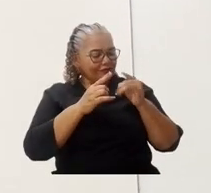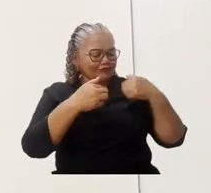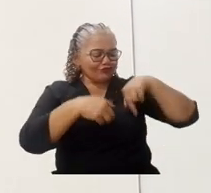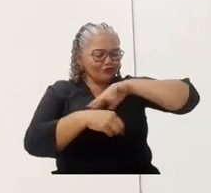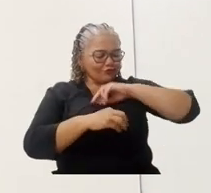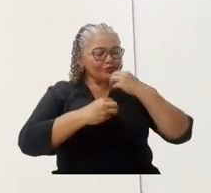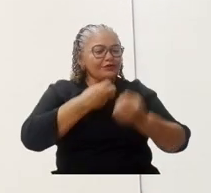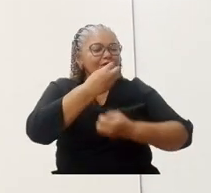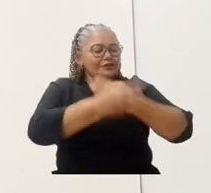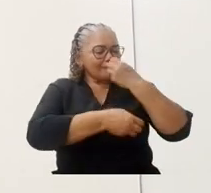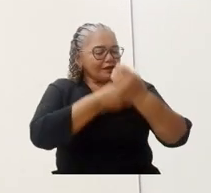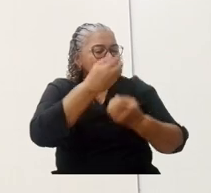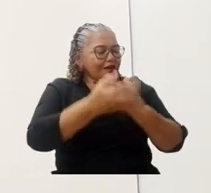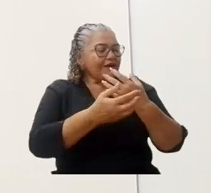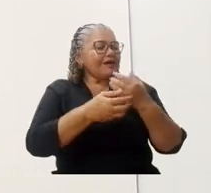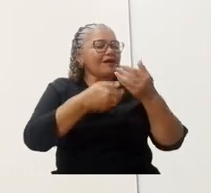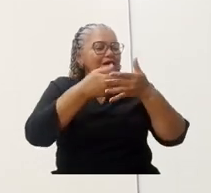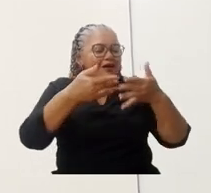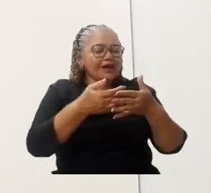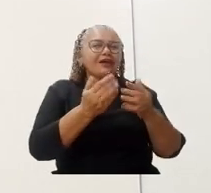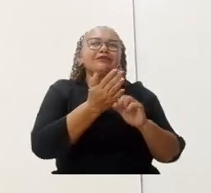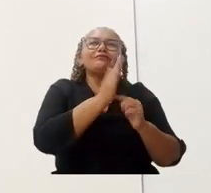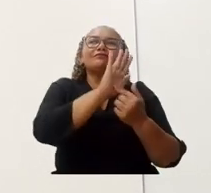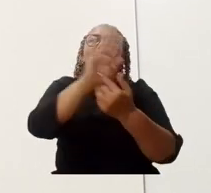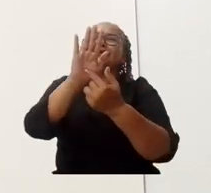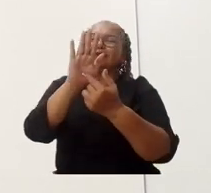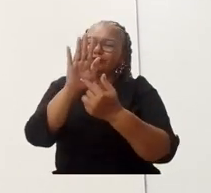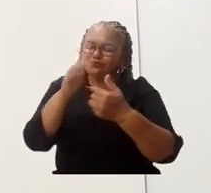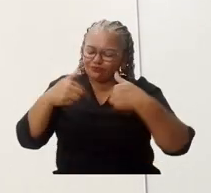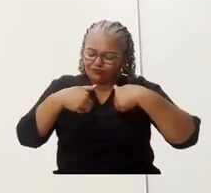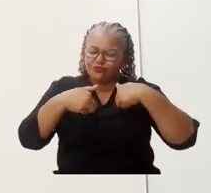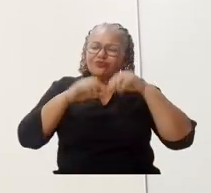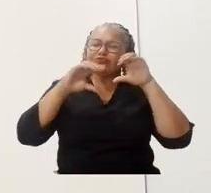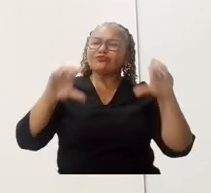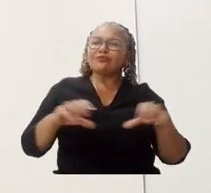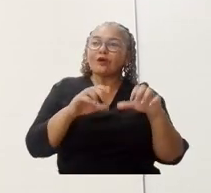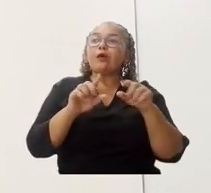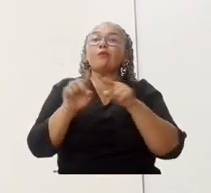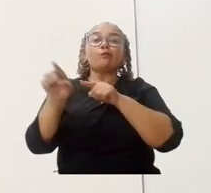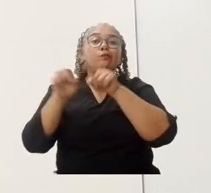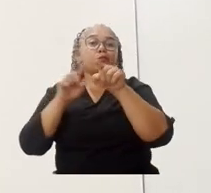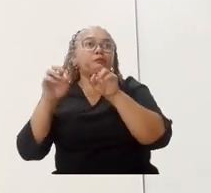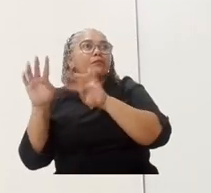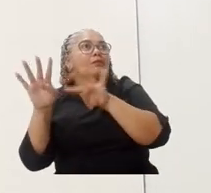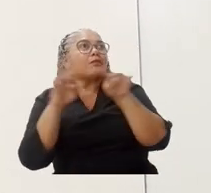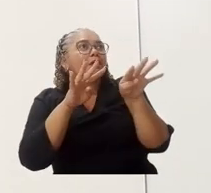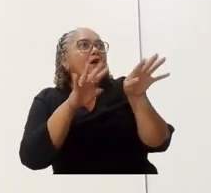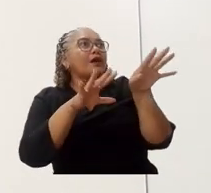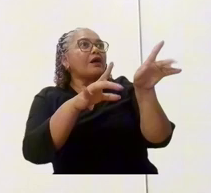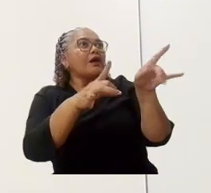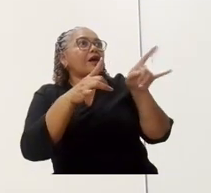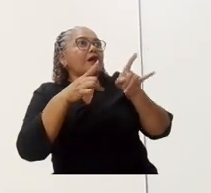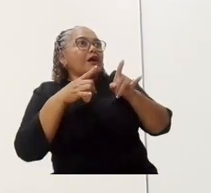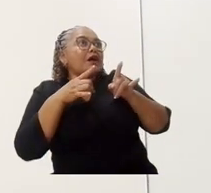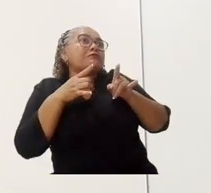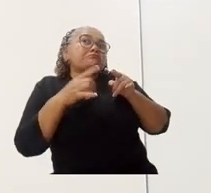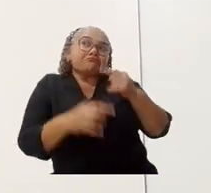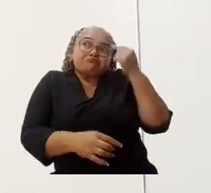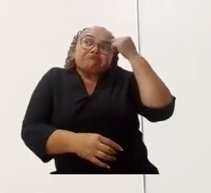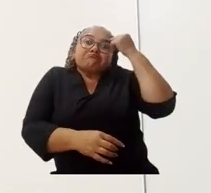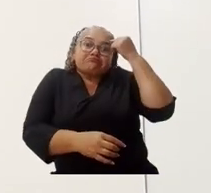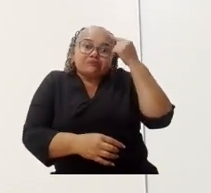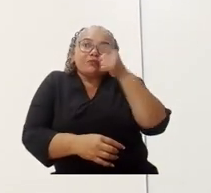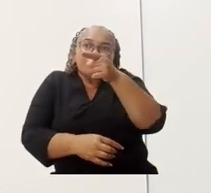hacemos como escritores, es decir, la investigación, la documentación, la escritura, para que ellos si tienen en algún momento alguna